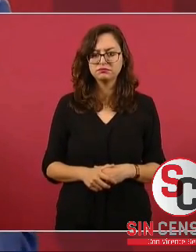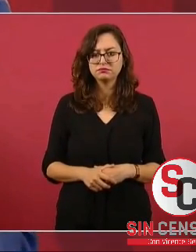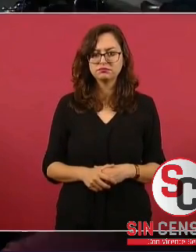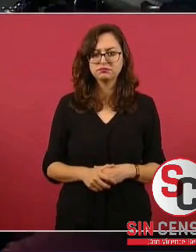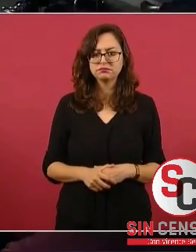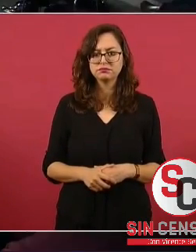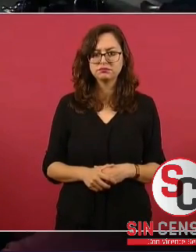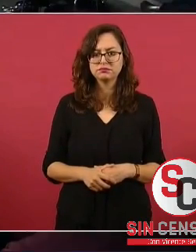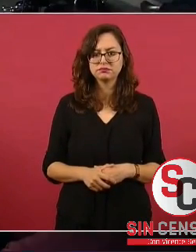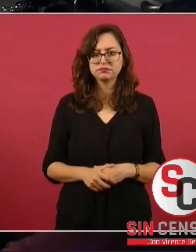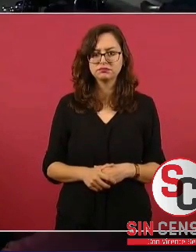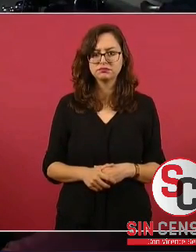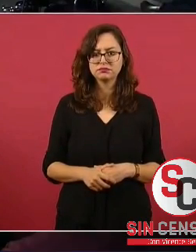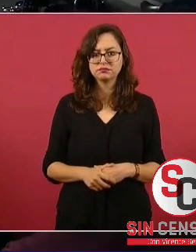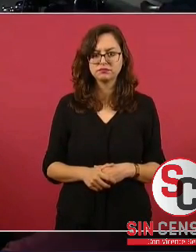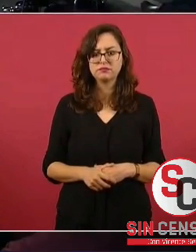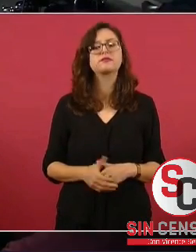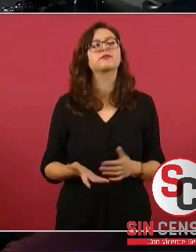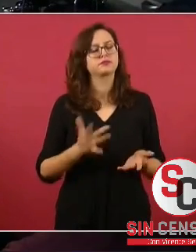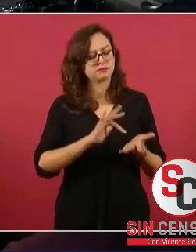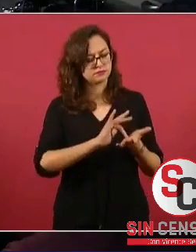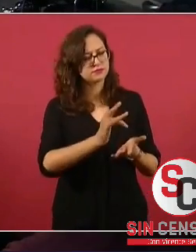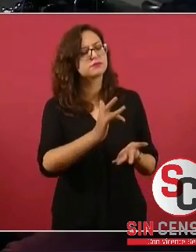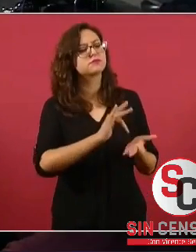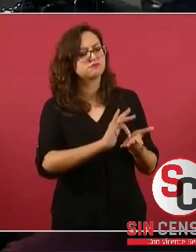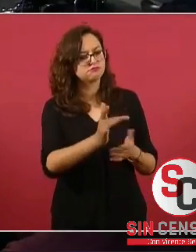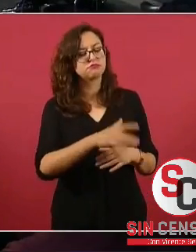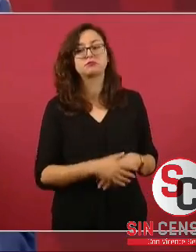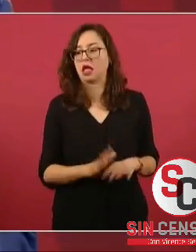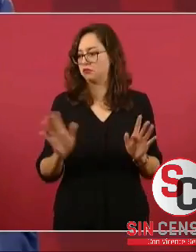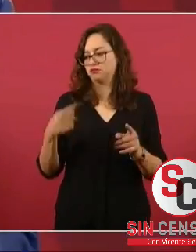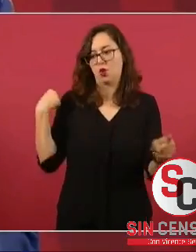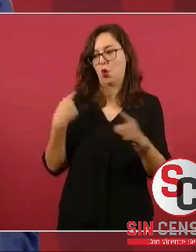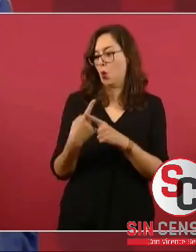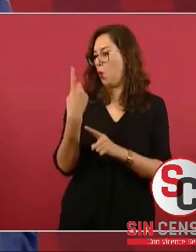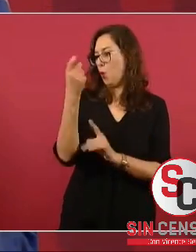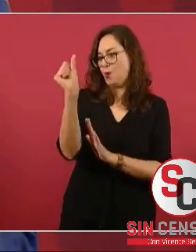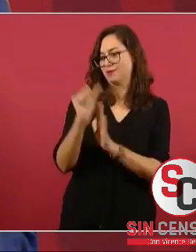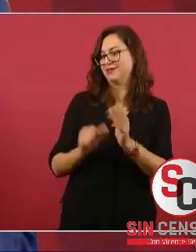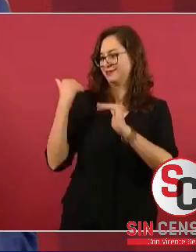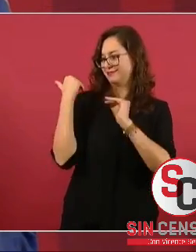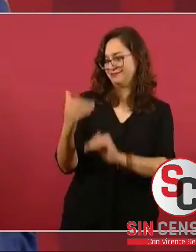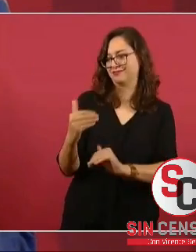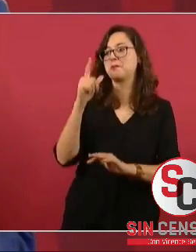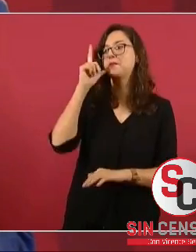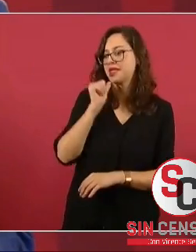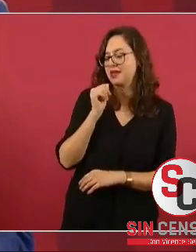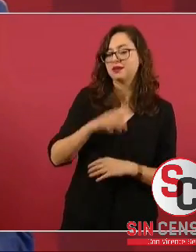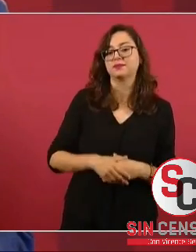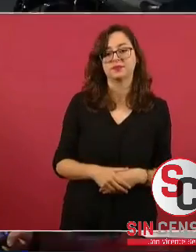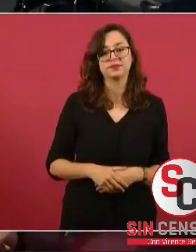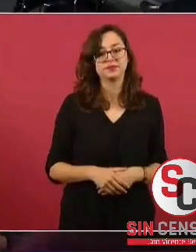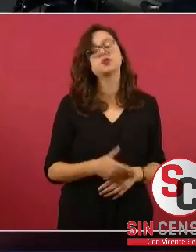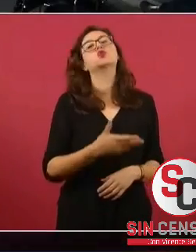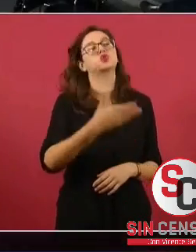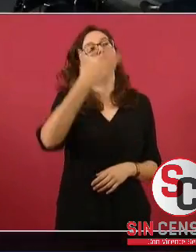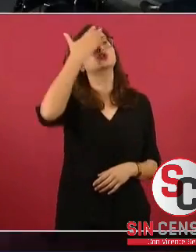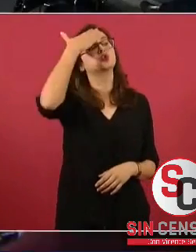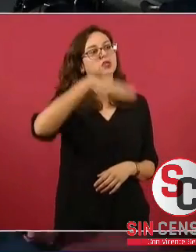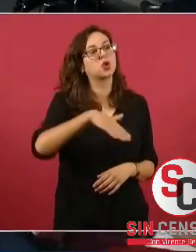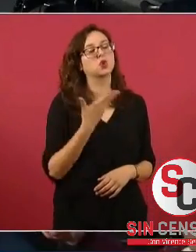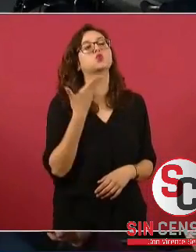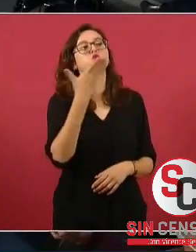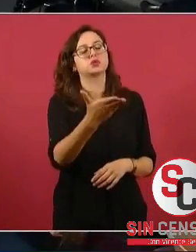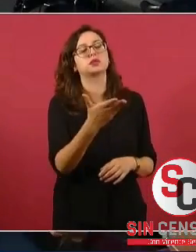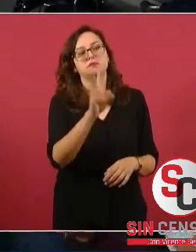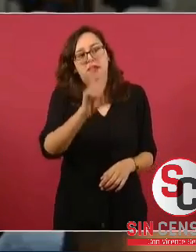Le agradezco, presidente. Para que no pase del mes. Yo sé que usted tiene un compromiso con la transparencia, pero